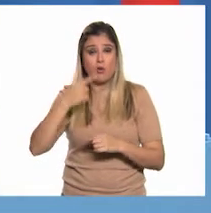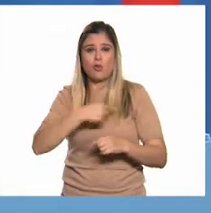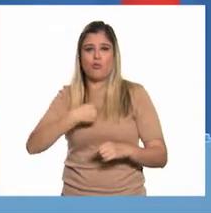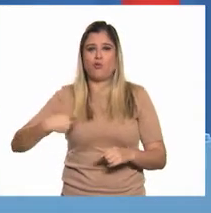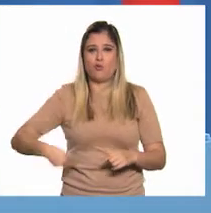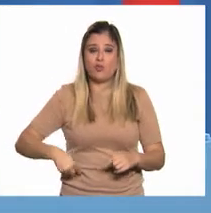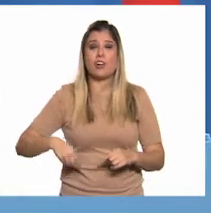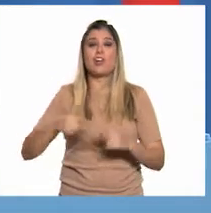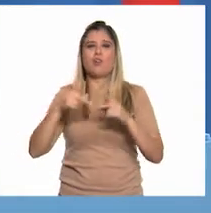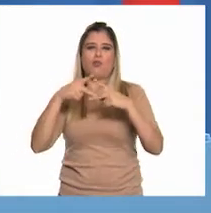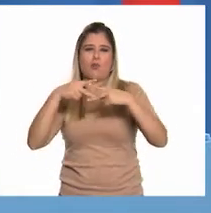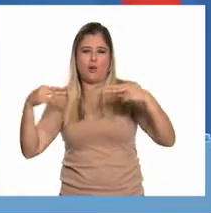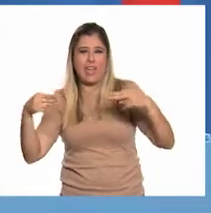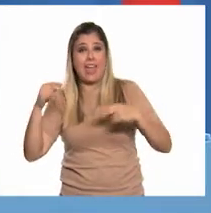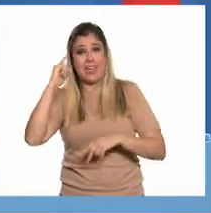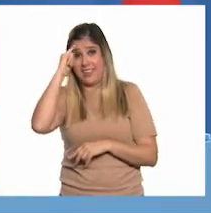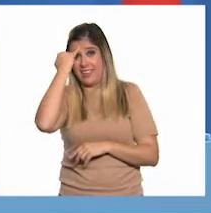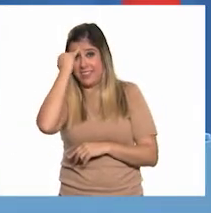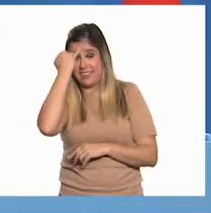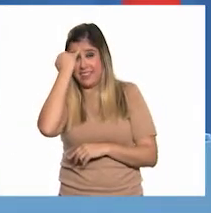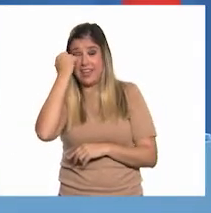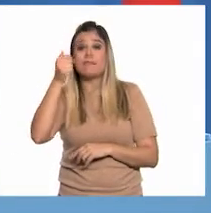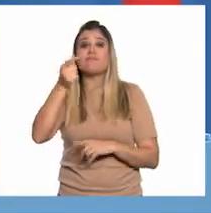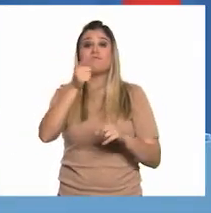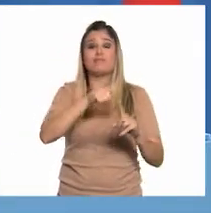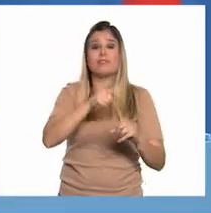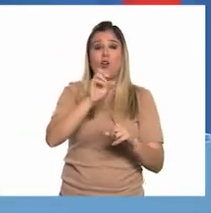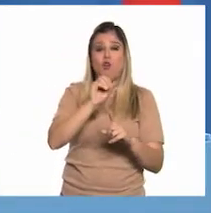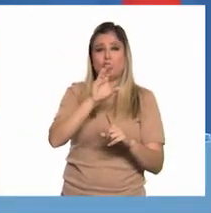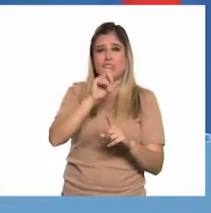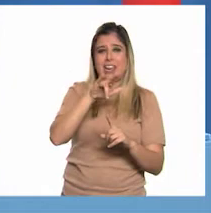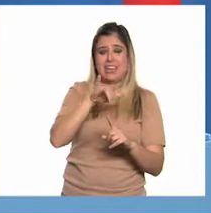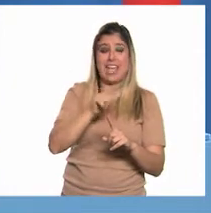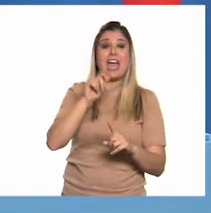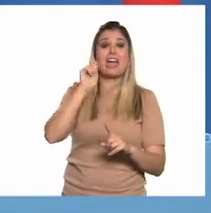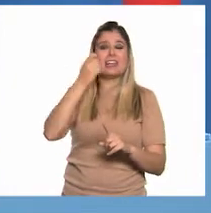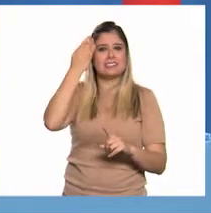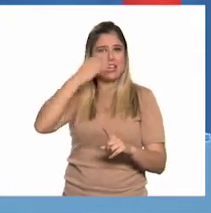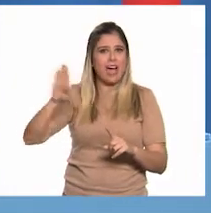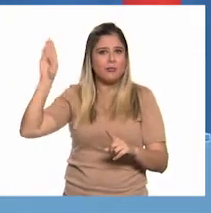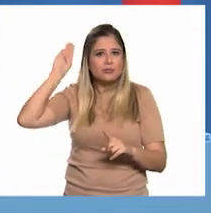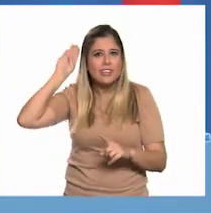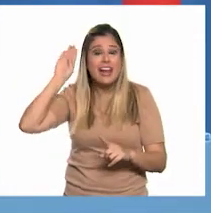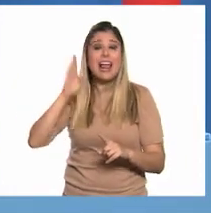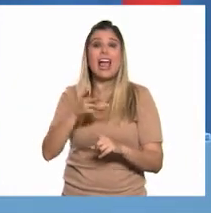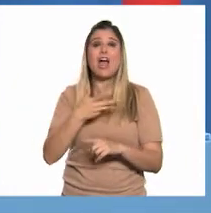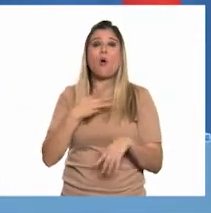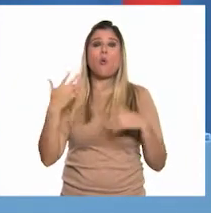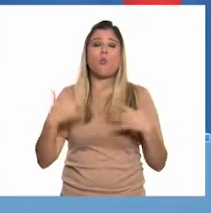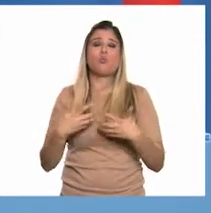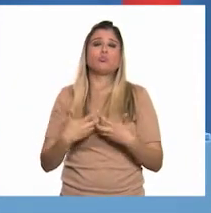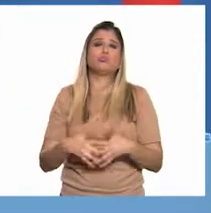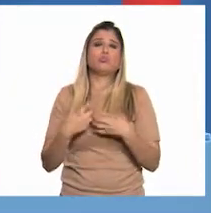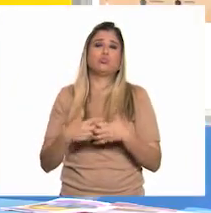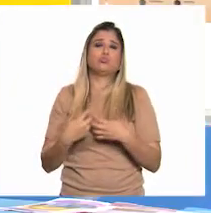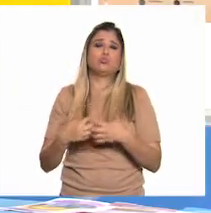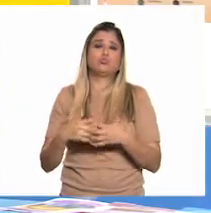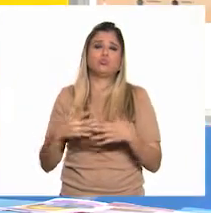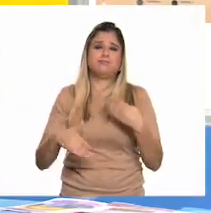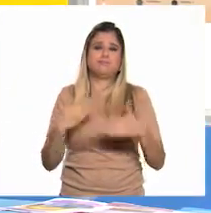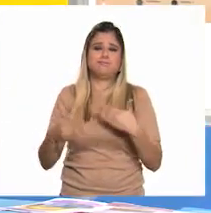Sur e India. Y en Oceanía, Australia. Se trata de países con un alto nivel de industrialización.